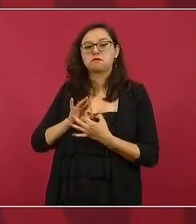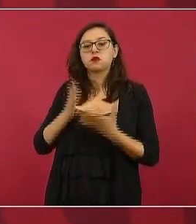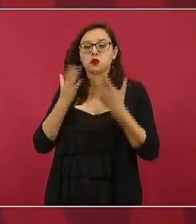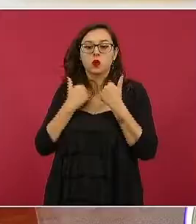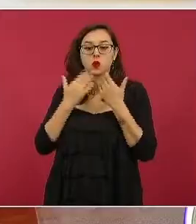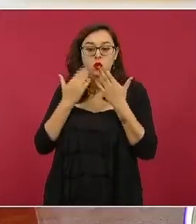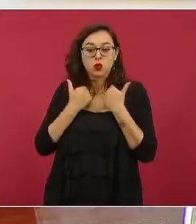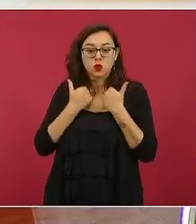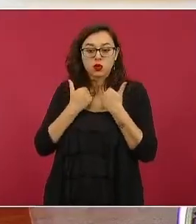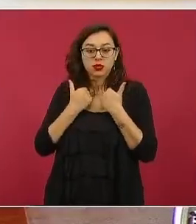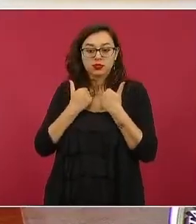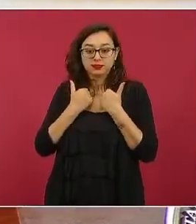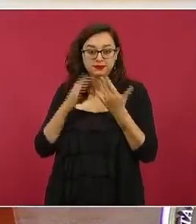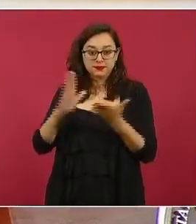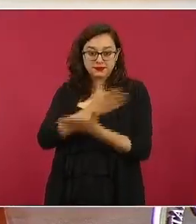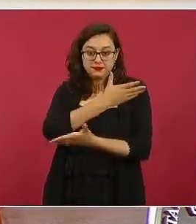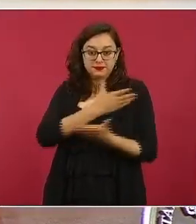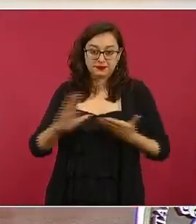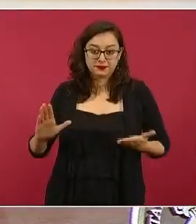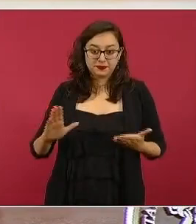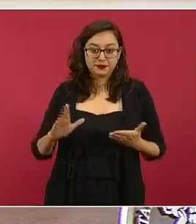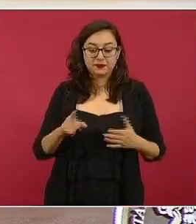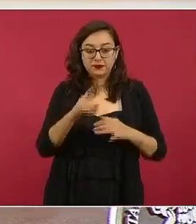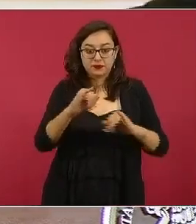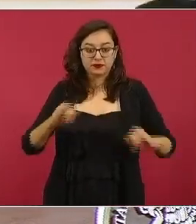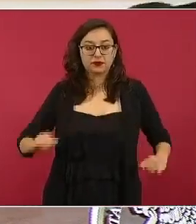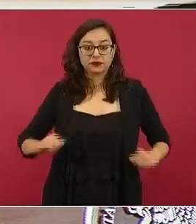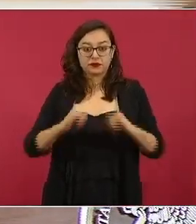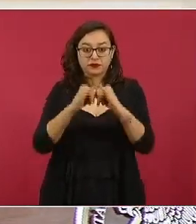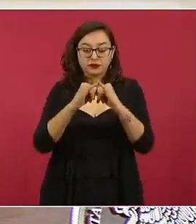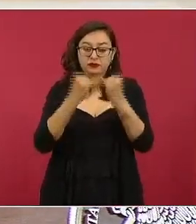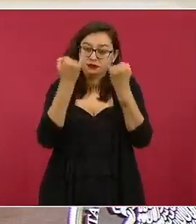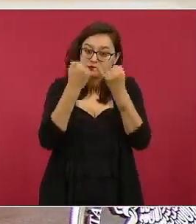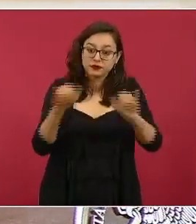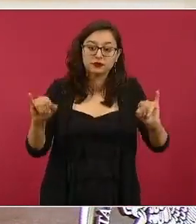ya es una instancia autónoma